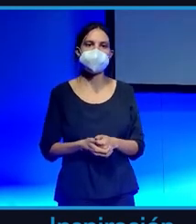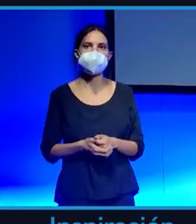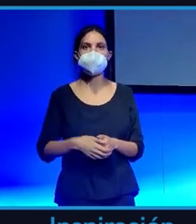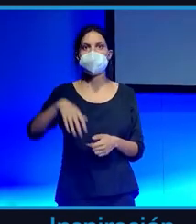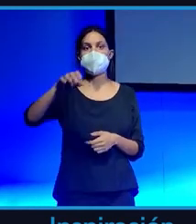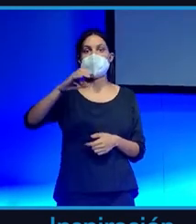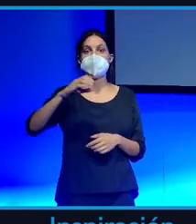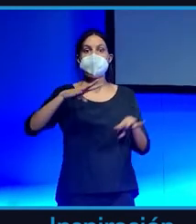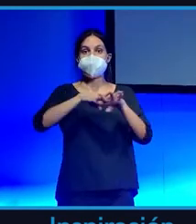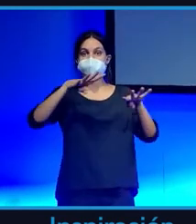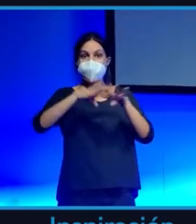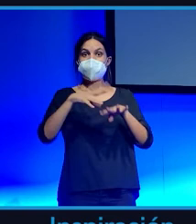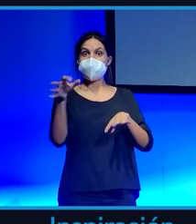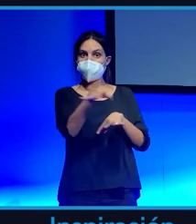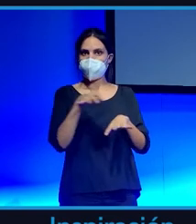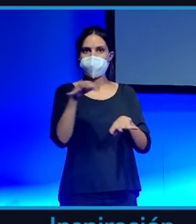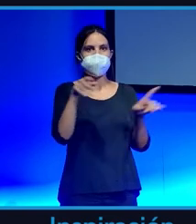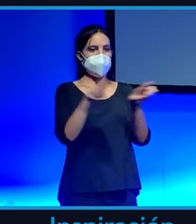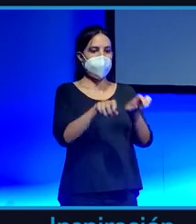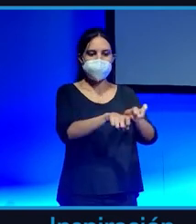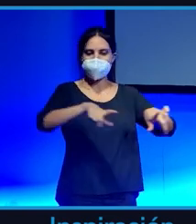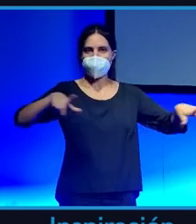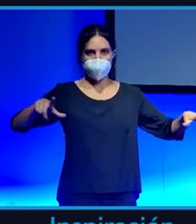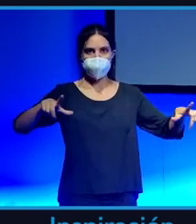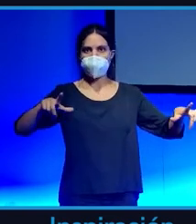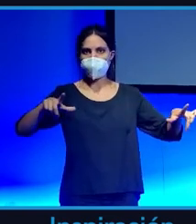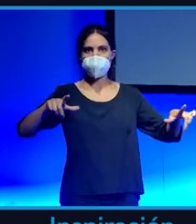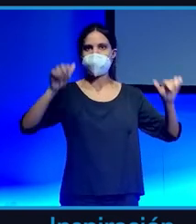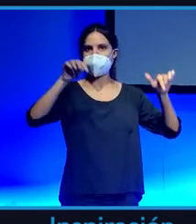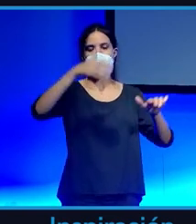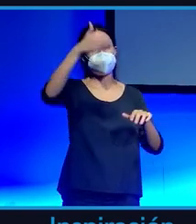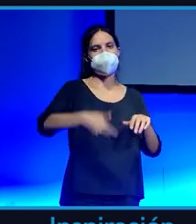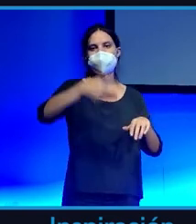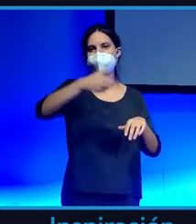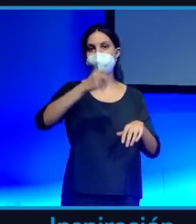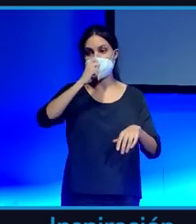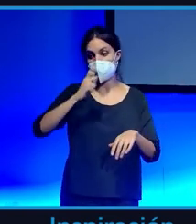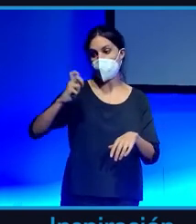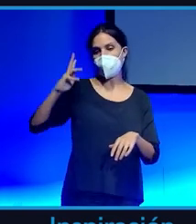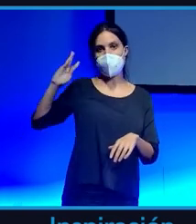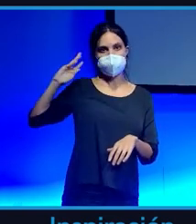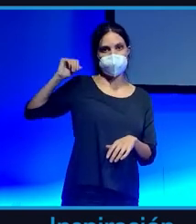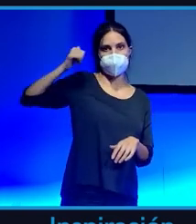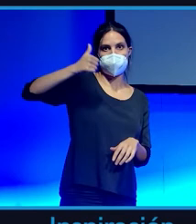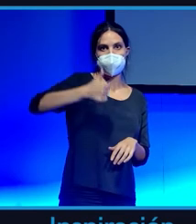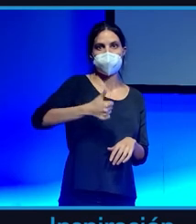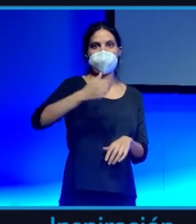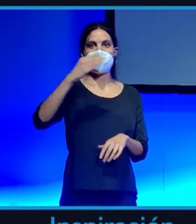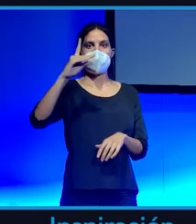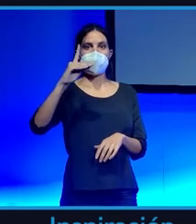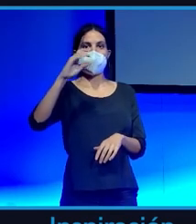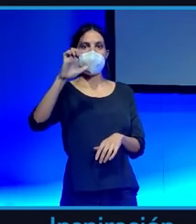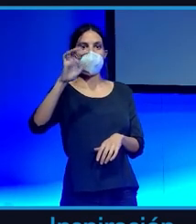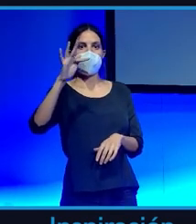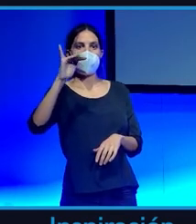cripto como plataforma, como blockchain, como plataforma y lo más importante en los últimos dos años ha sido DeFi, DeFi, las